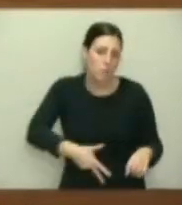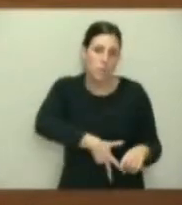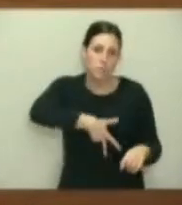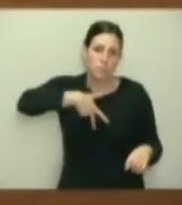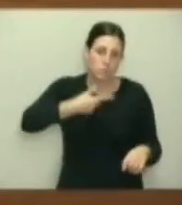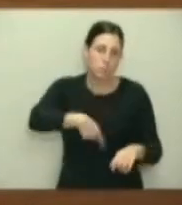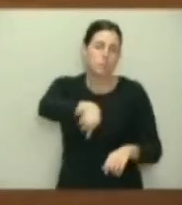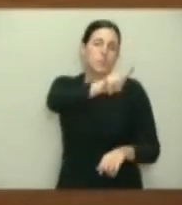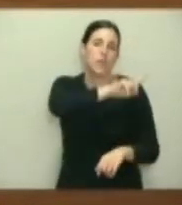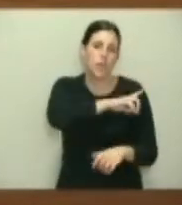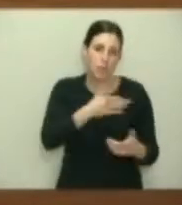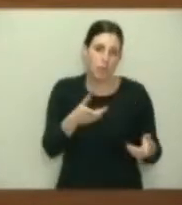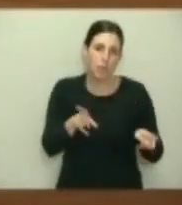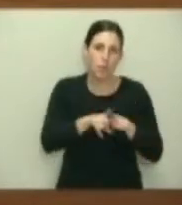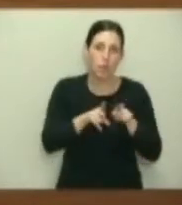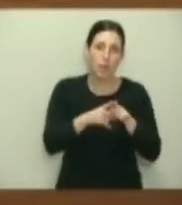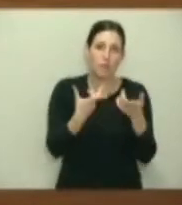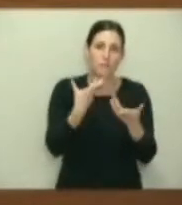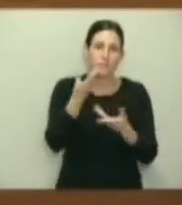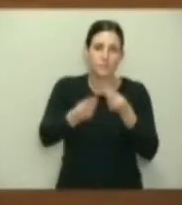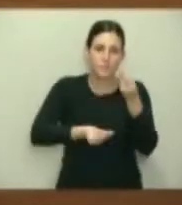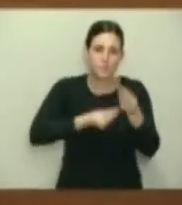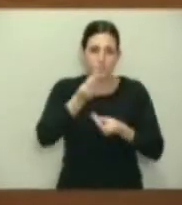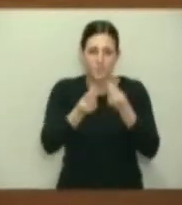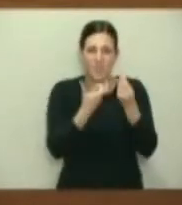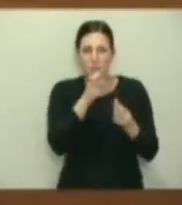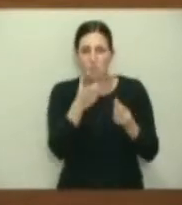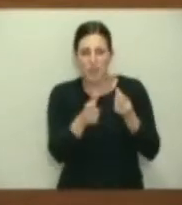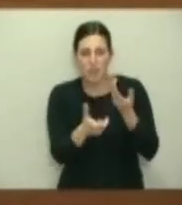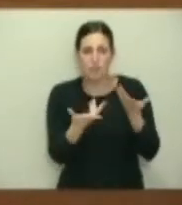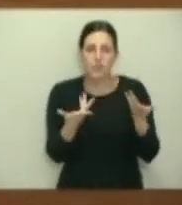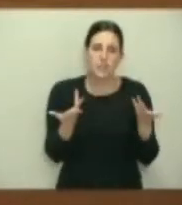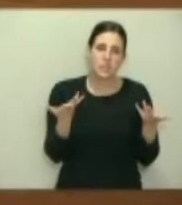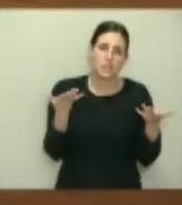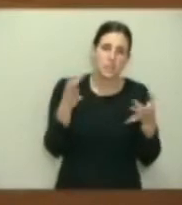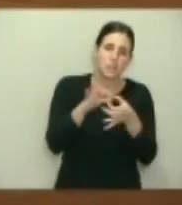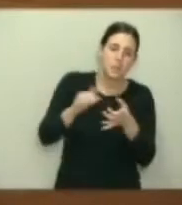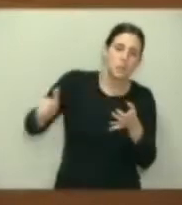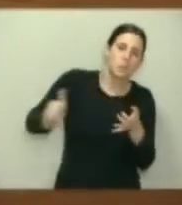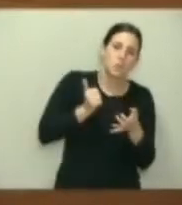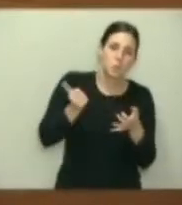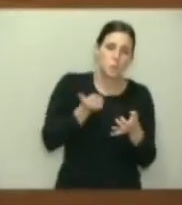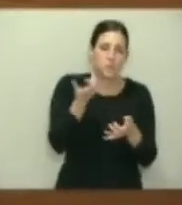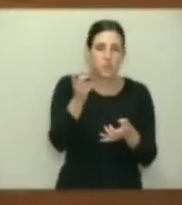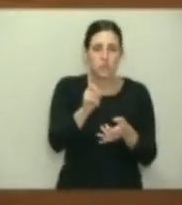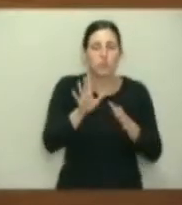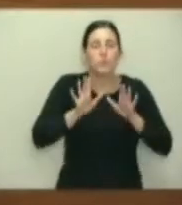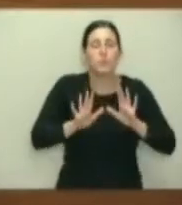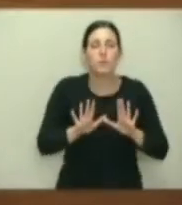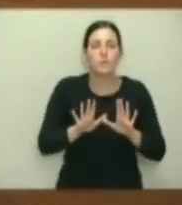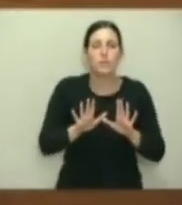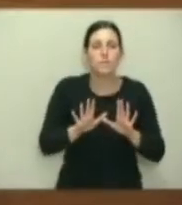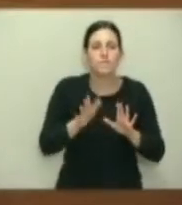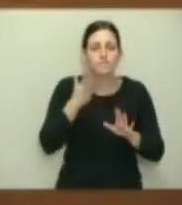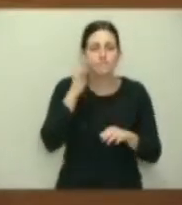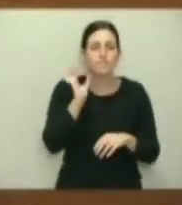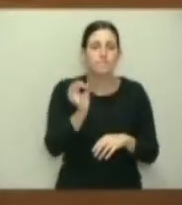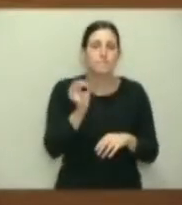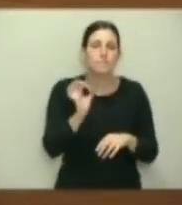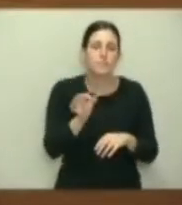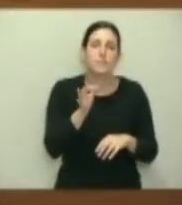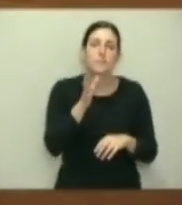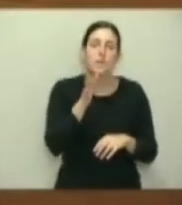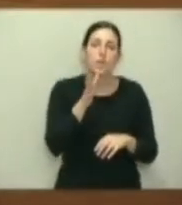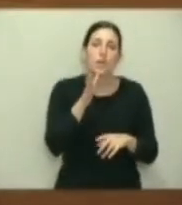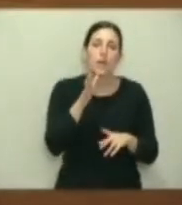quería dar un tratamiento en absoluto, digamos, oportunista a esto. Pero sí es verdad que estamos